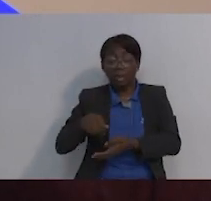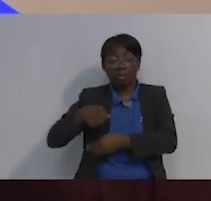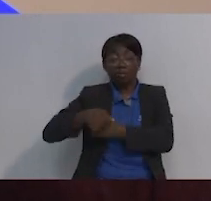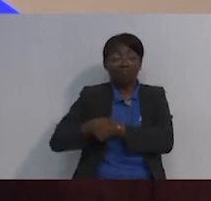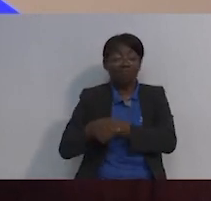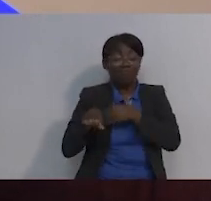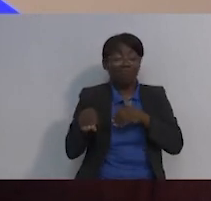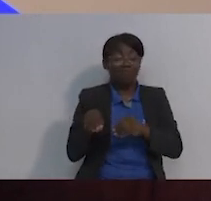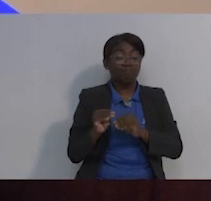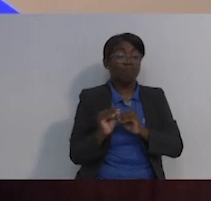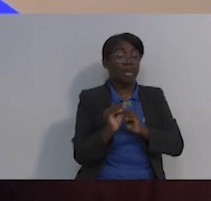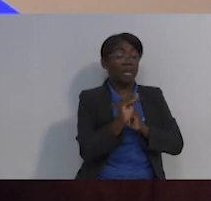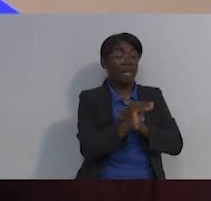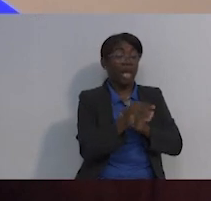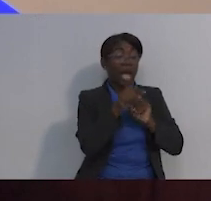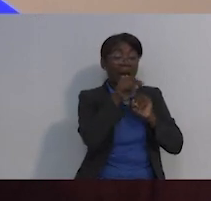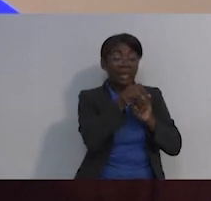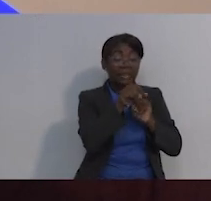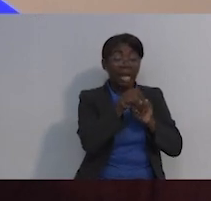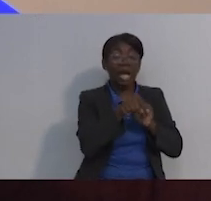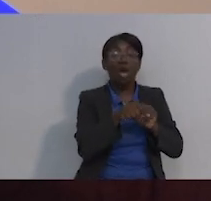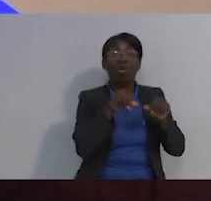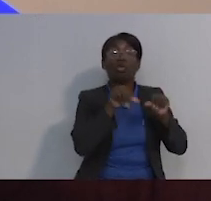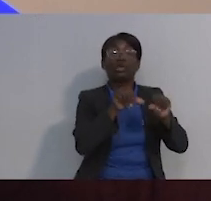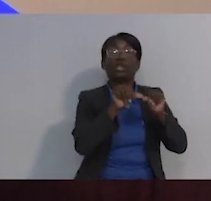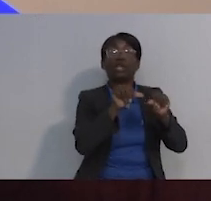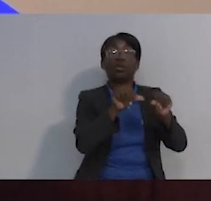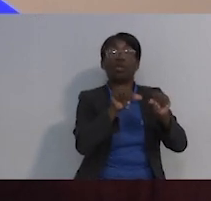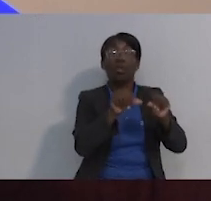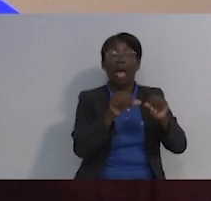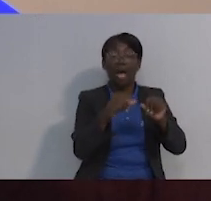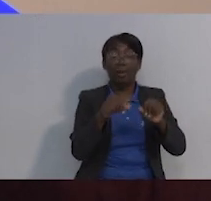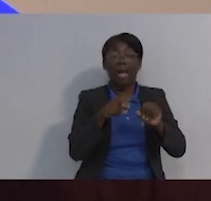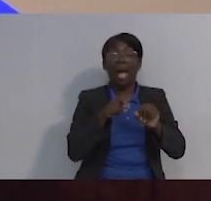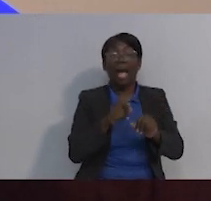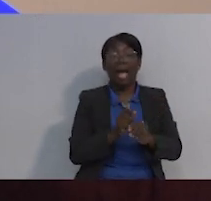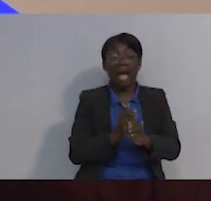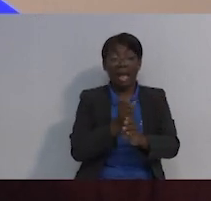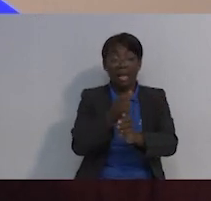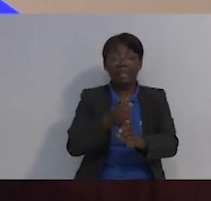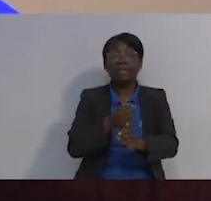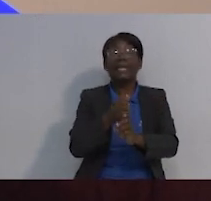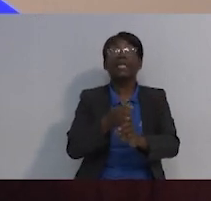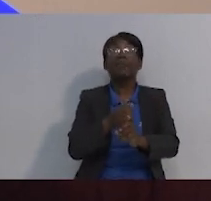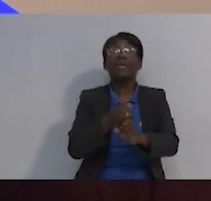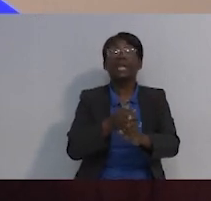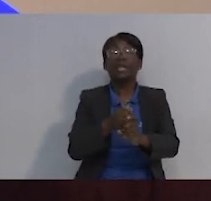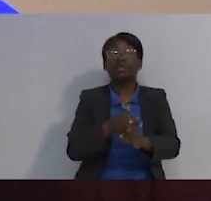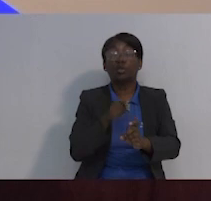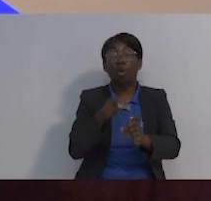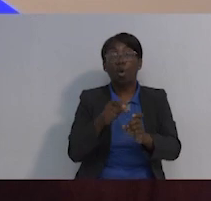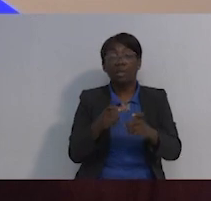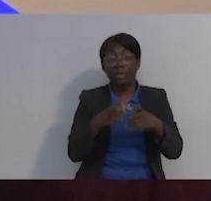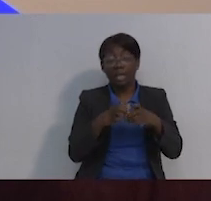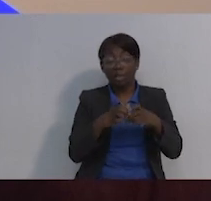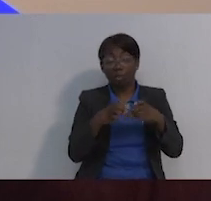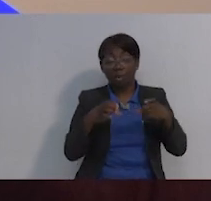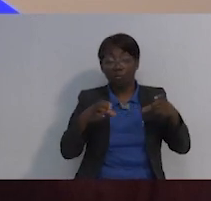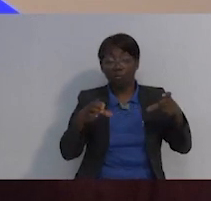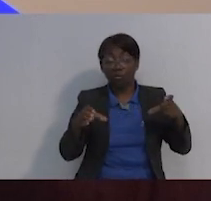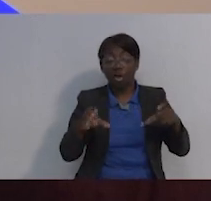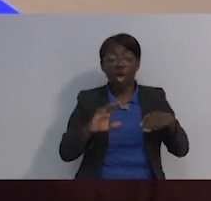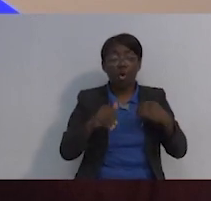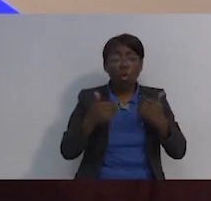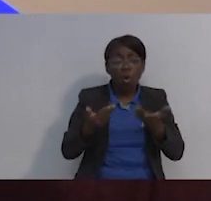nuevo a esa unidad y el oncólogo en esa área sigue monitoreando el tratamiento de quimioterapia que le está dando, la vigilancia de si el tumor recurre